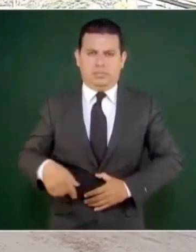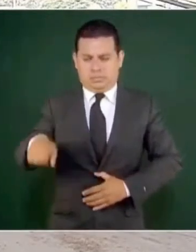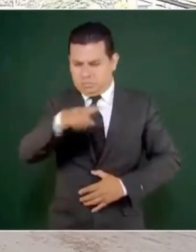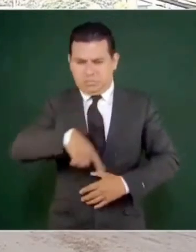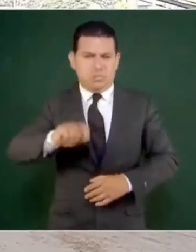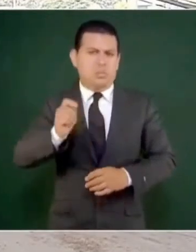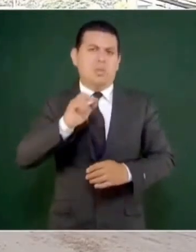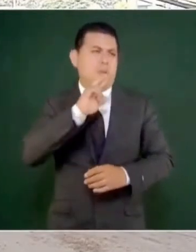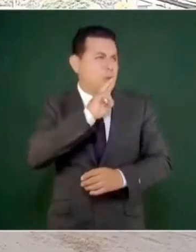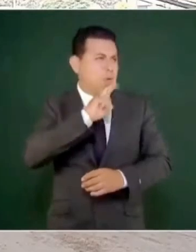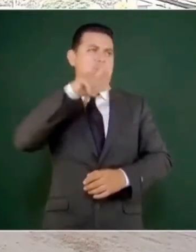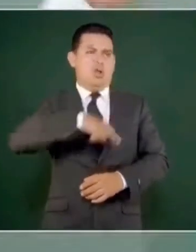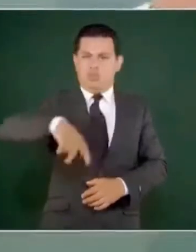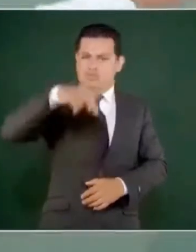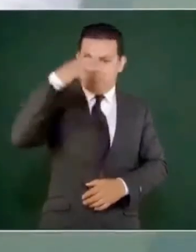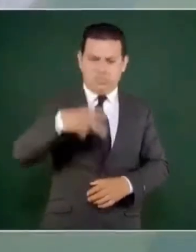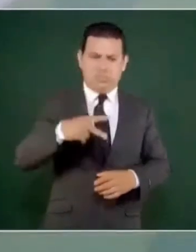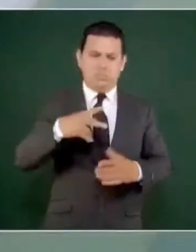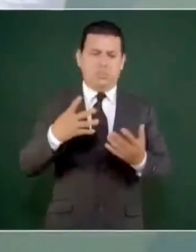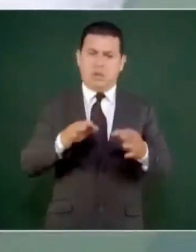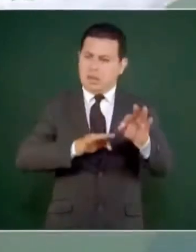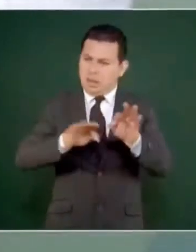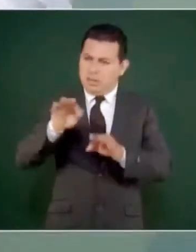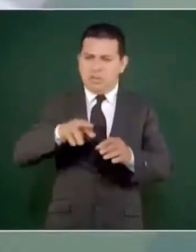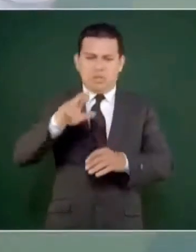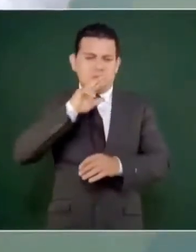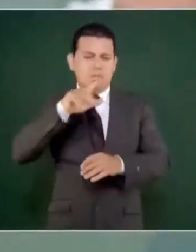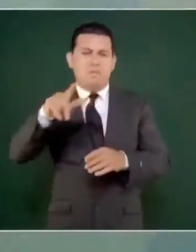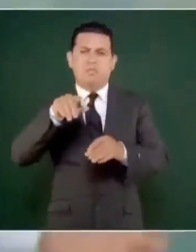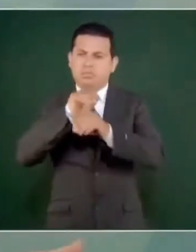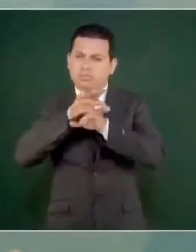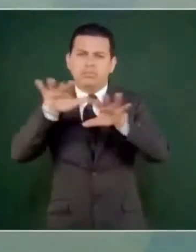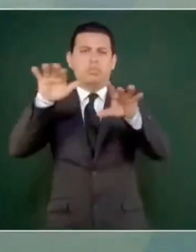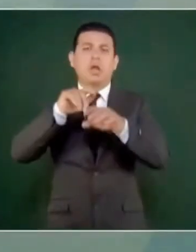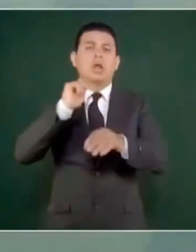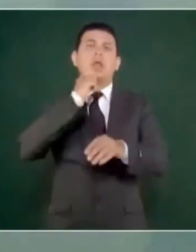generalizar.